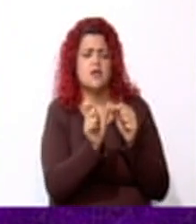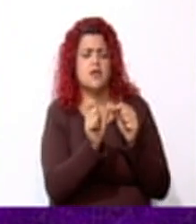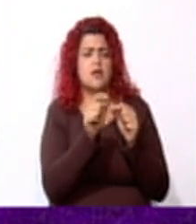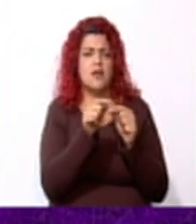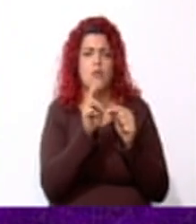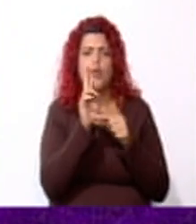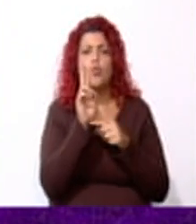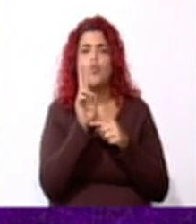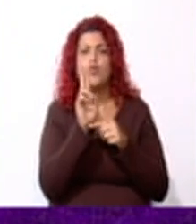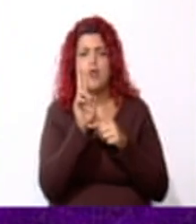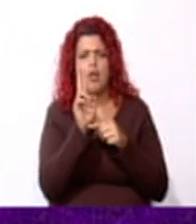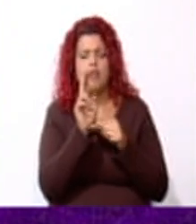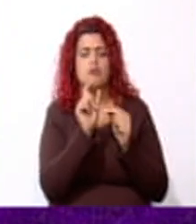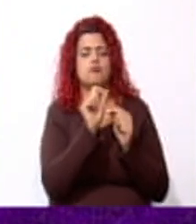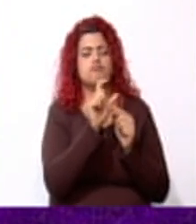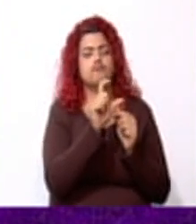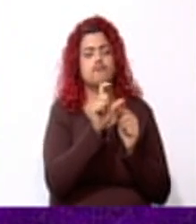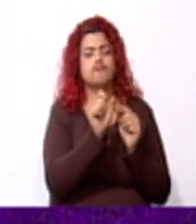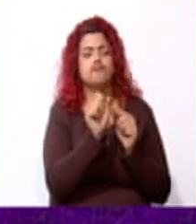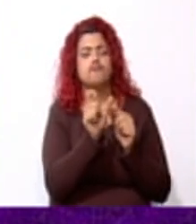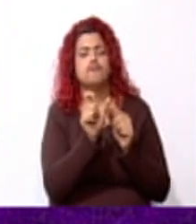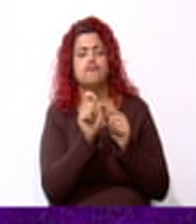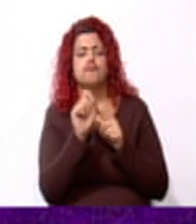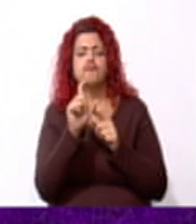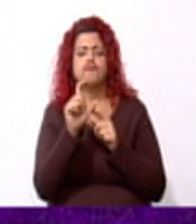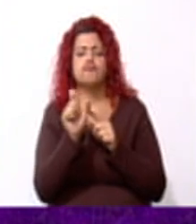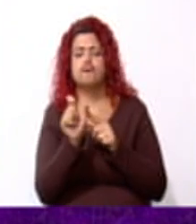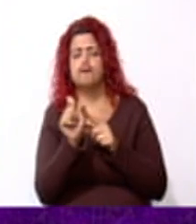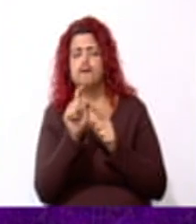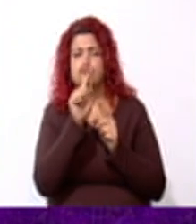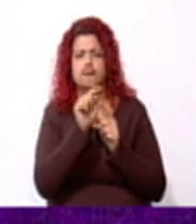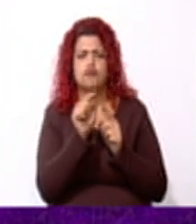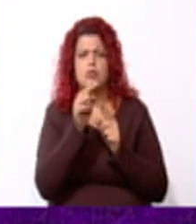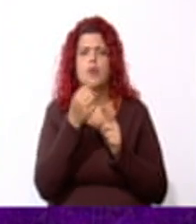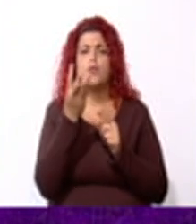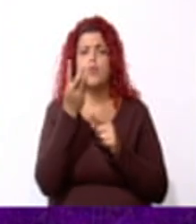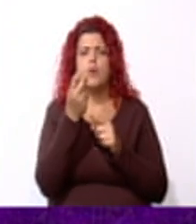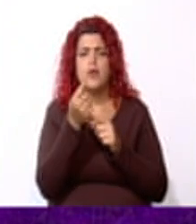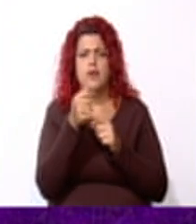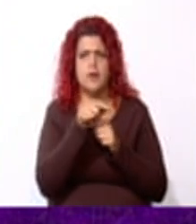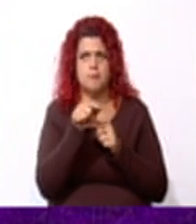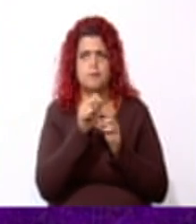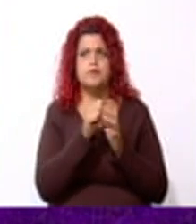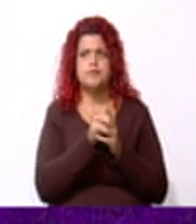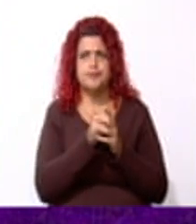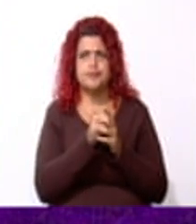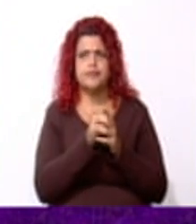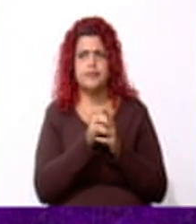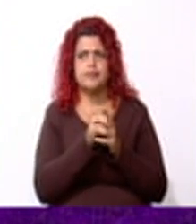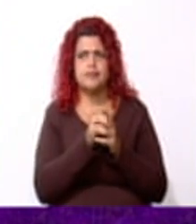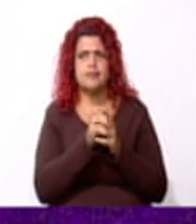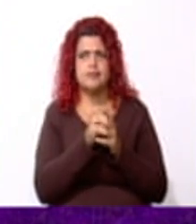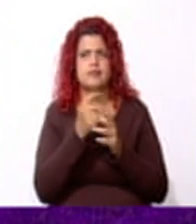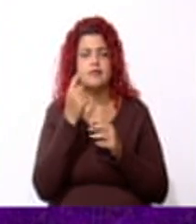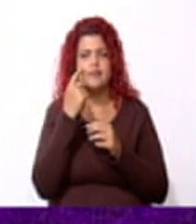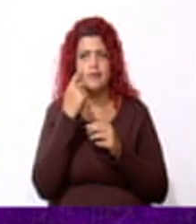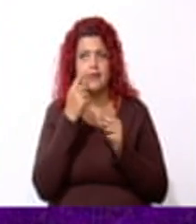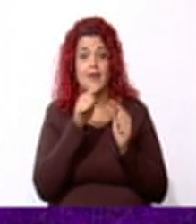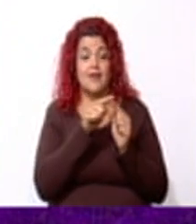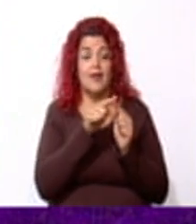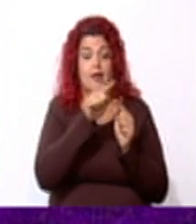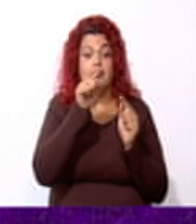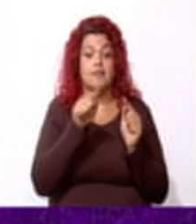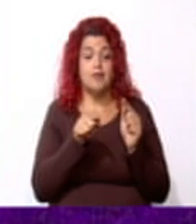una unidad. Vamos a ir contando las unidades del contorno del rectángulo. Entonces, veamos. Cada vez que